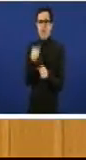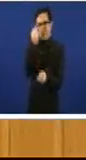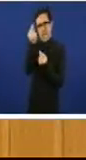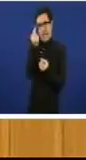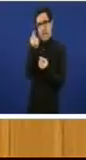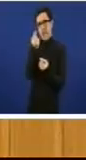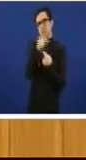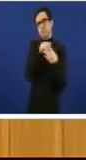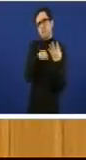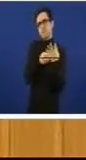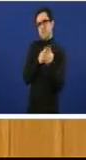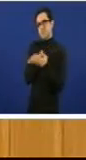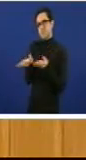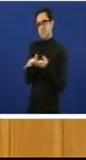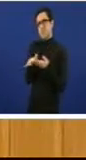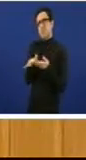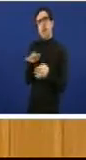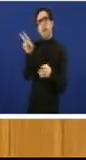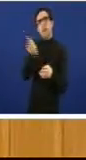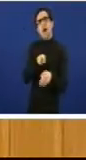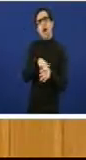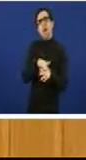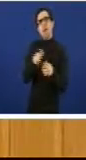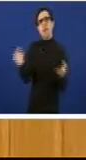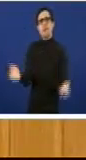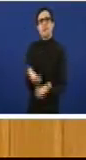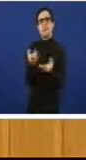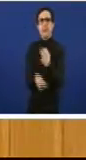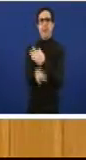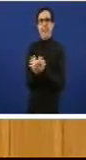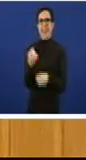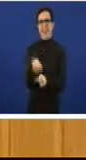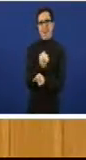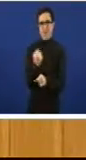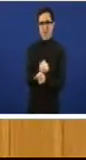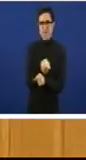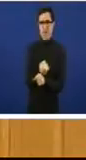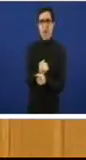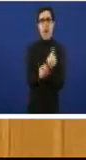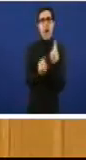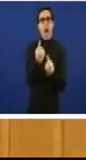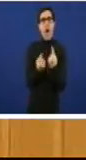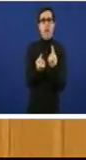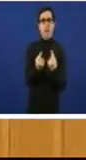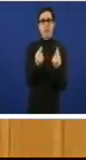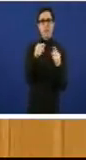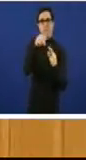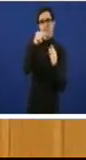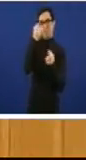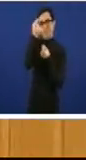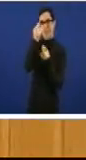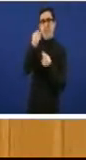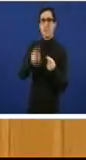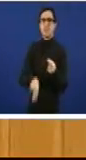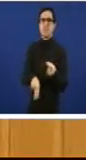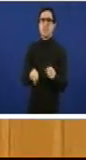precisamente para ser ar emprego. E moitas delas non son precisamente un problema de cartos. É un problema de